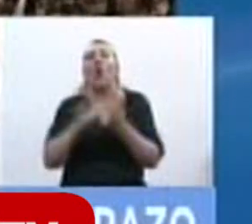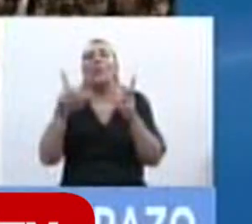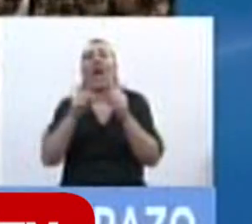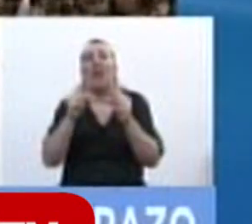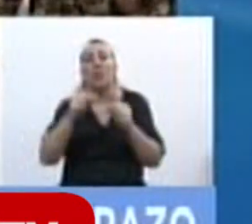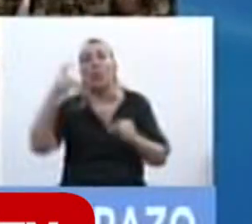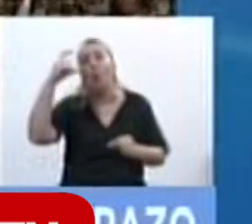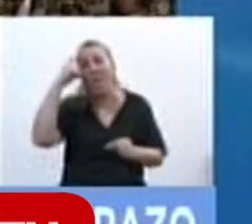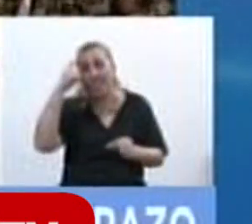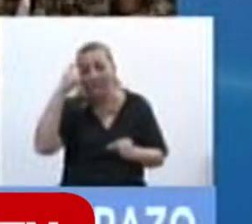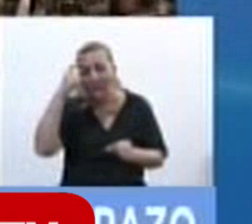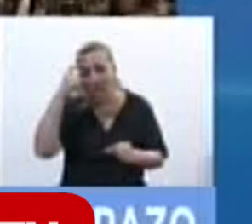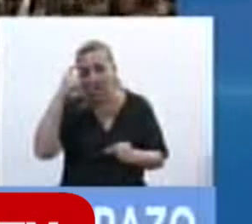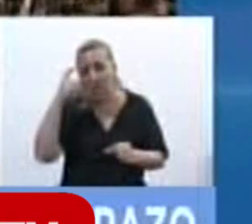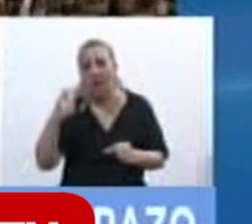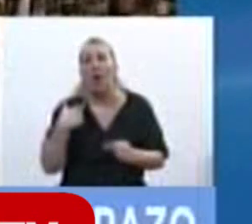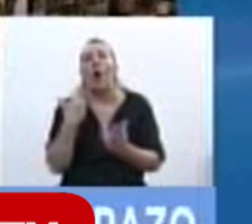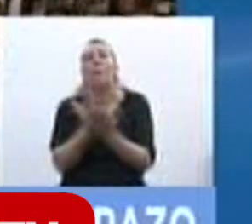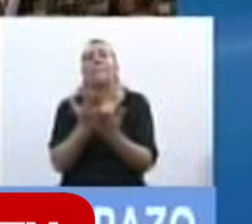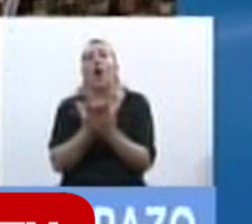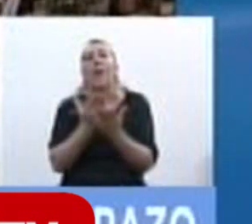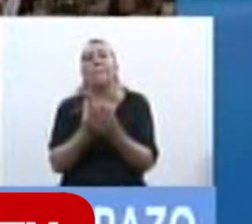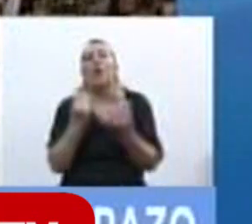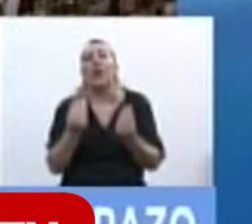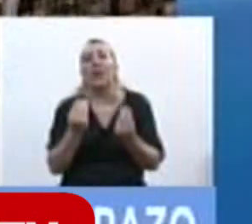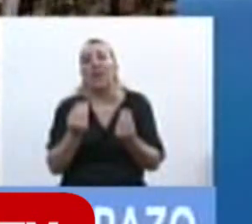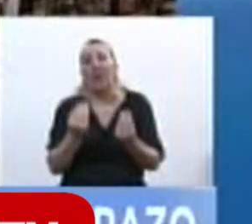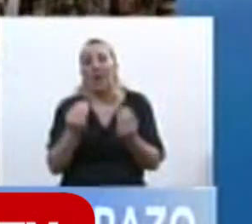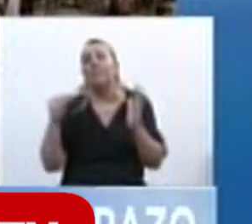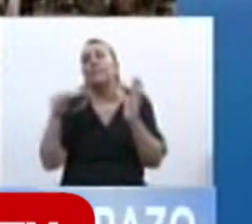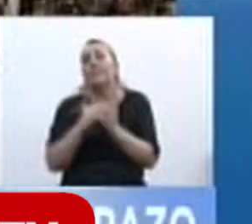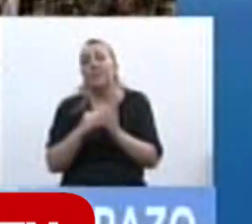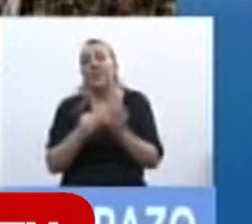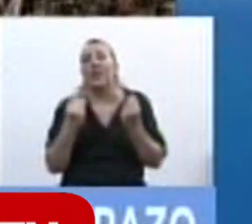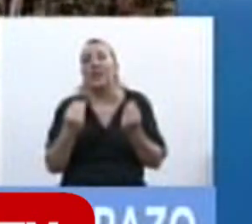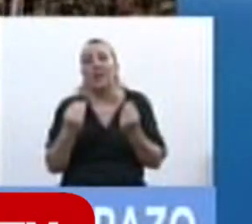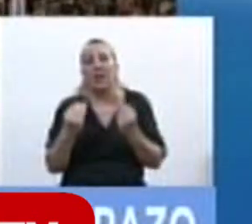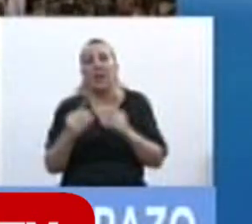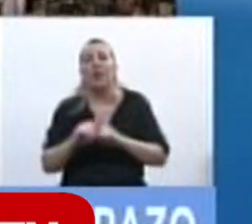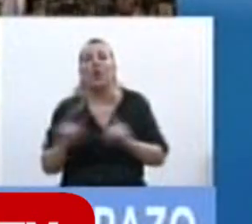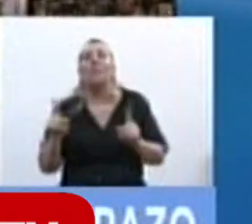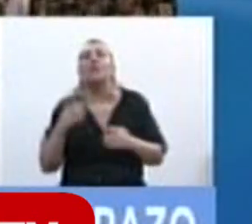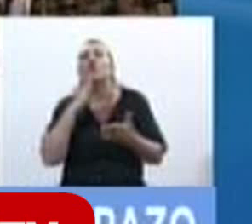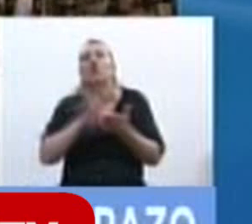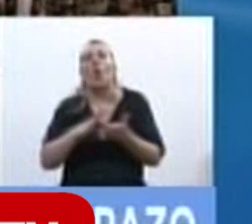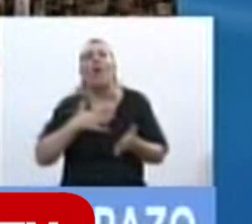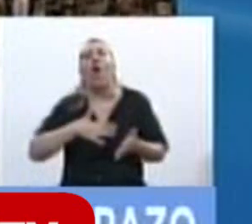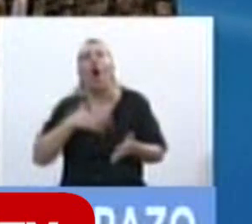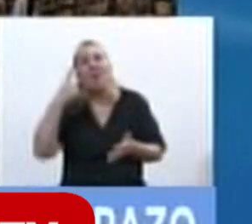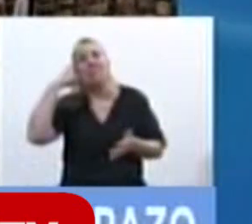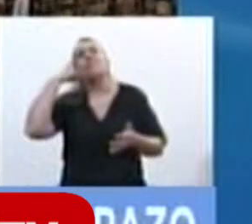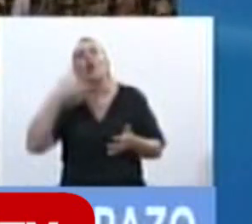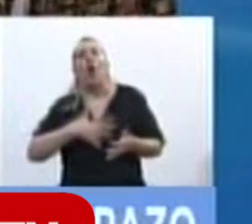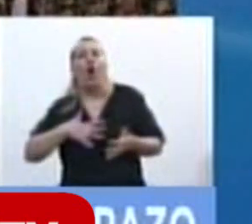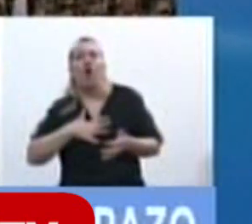10 proponemos que en la reglamentación que he establecido en lo que es la no objeción de conciencia el